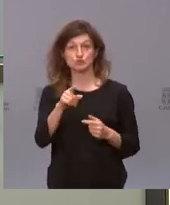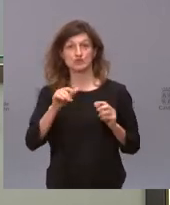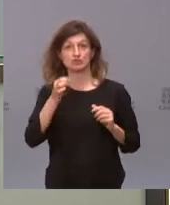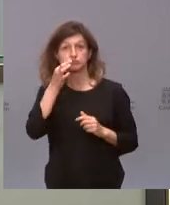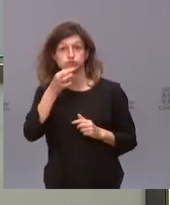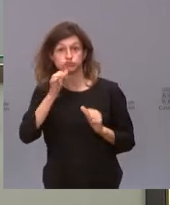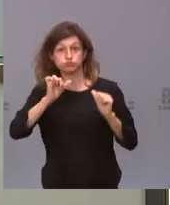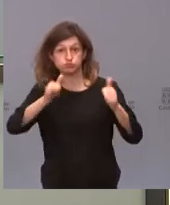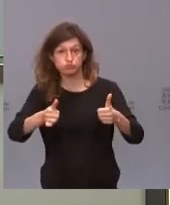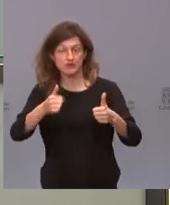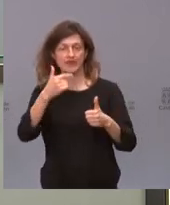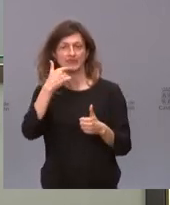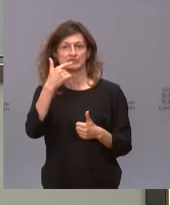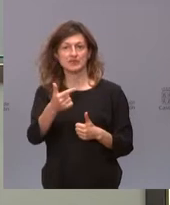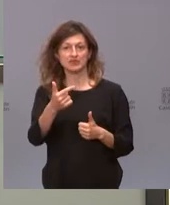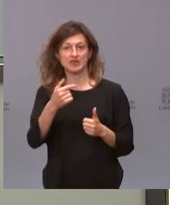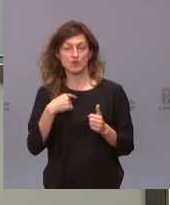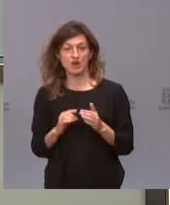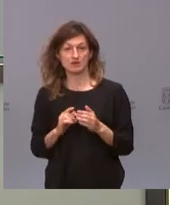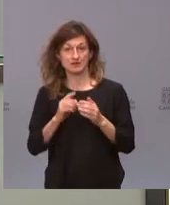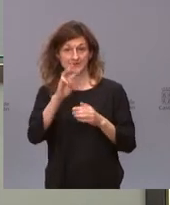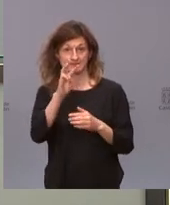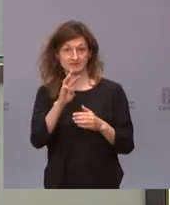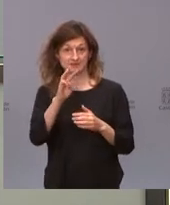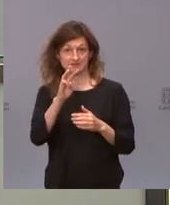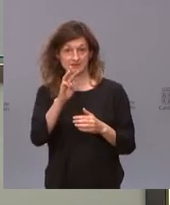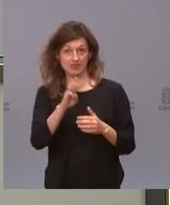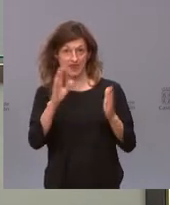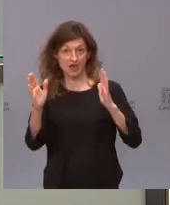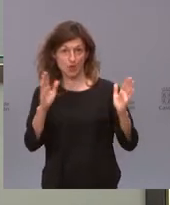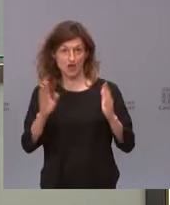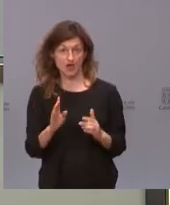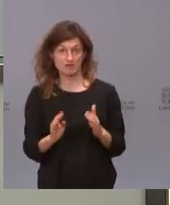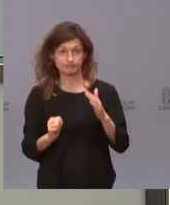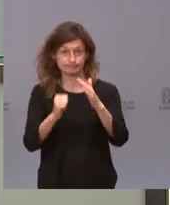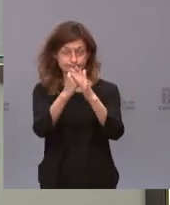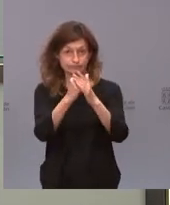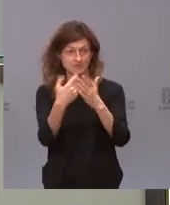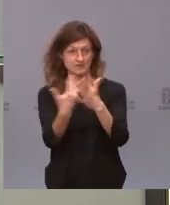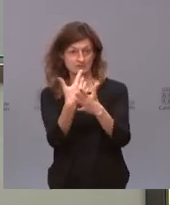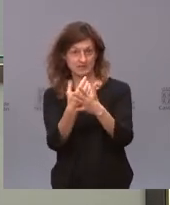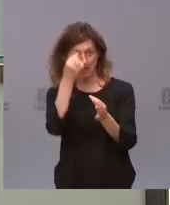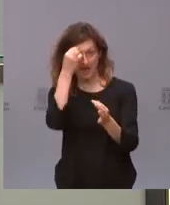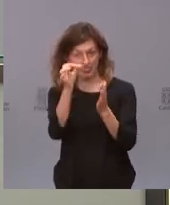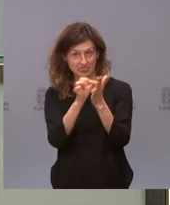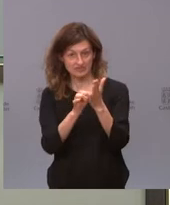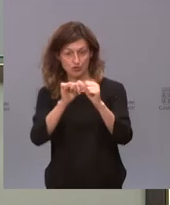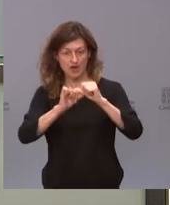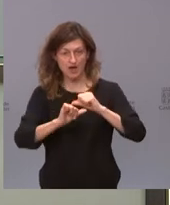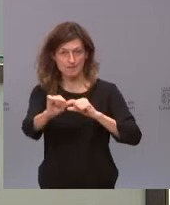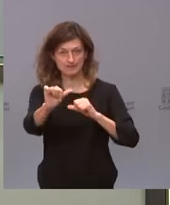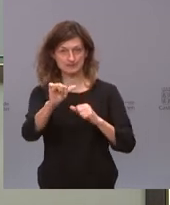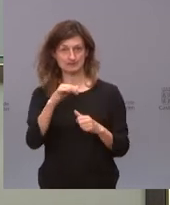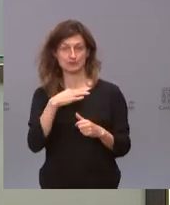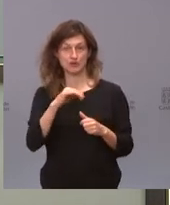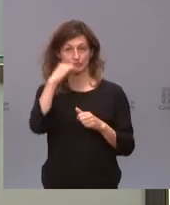hablado de que estamos llegando al pico de esta tercera ola. No sé si nos puede especificar un poquito más estos datos y si a partir de ahora sí que a lo mejor